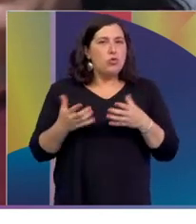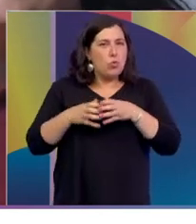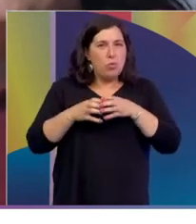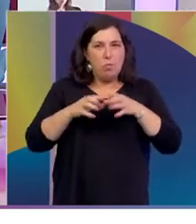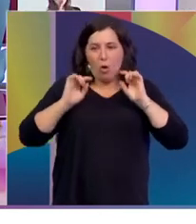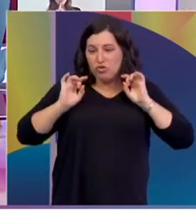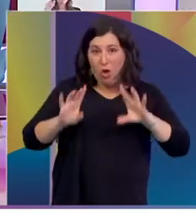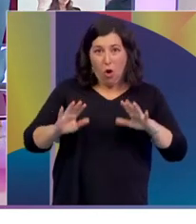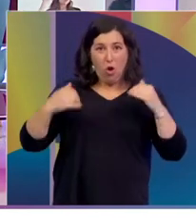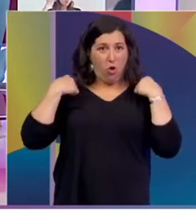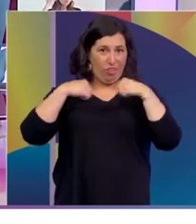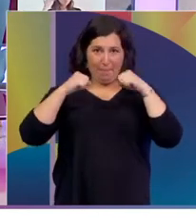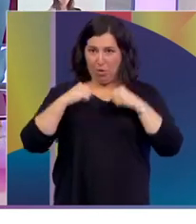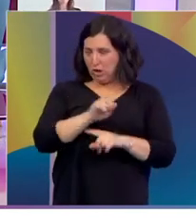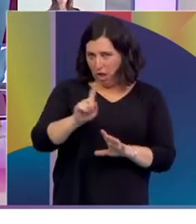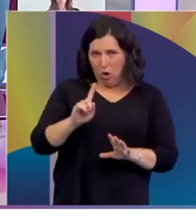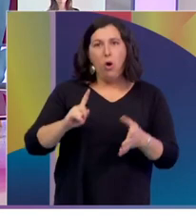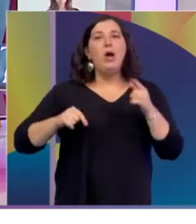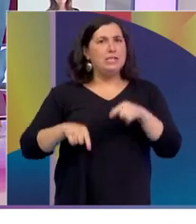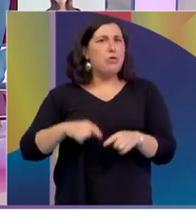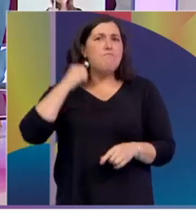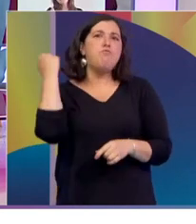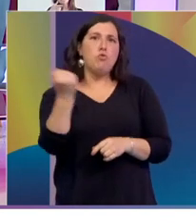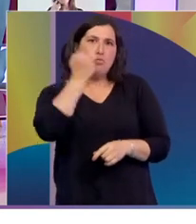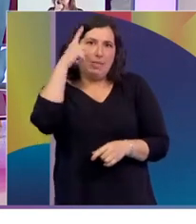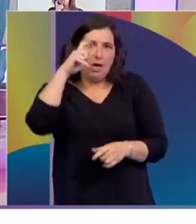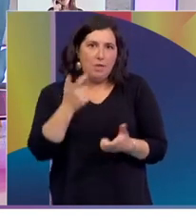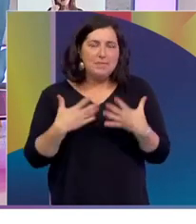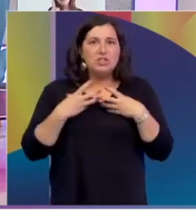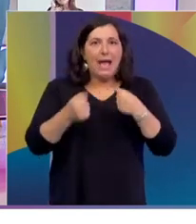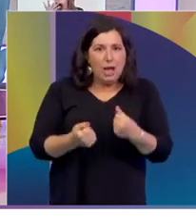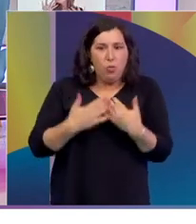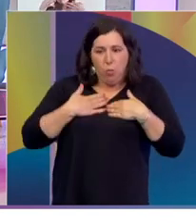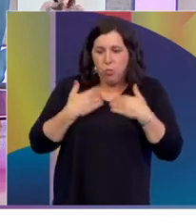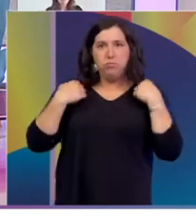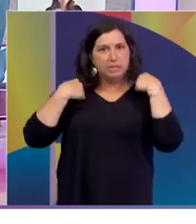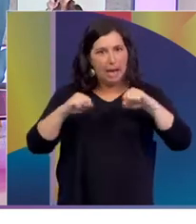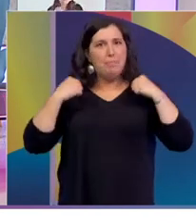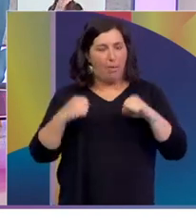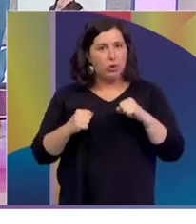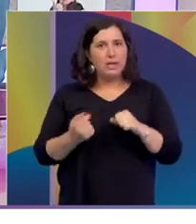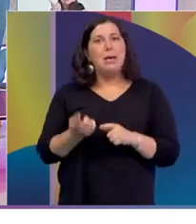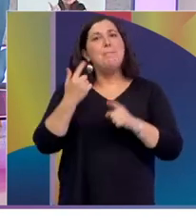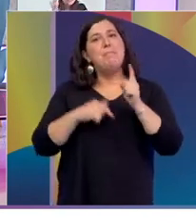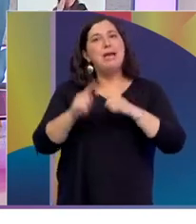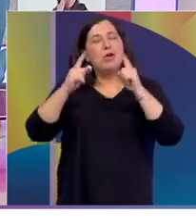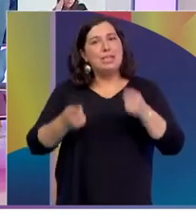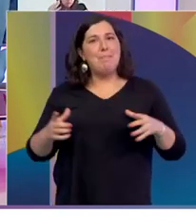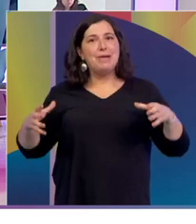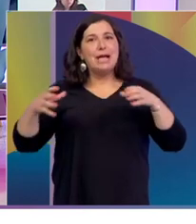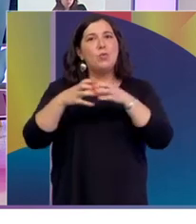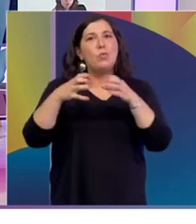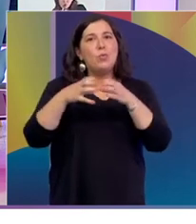que es fundamental, obviamente, para la salud y para uno, sino también el grupo hace un trabajo